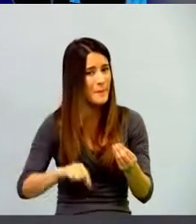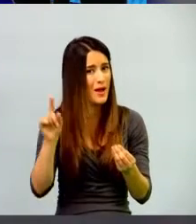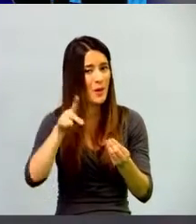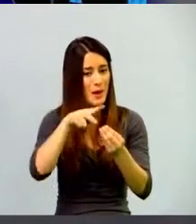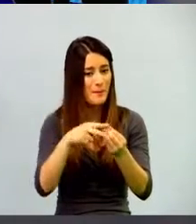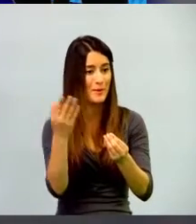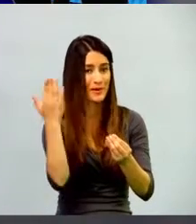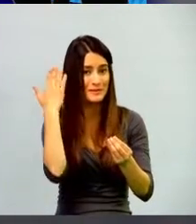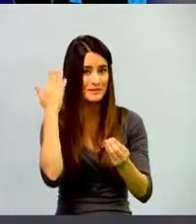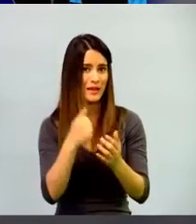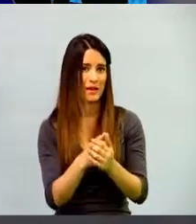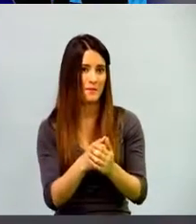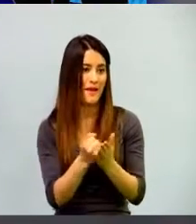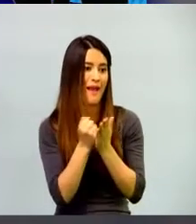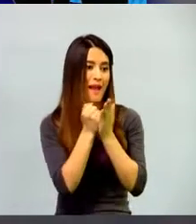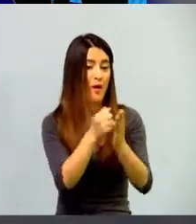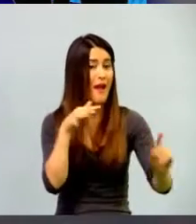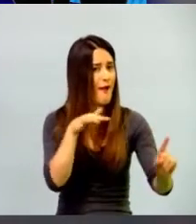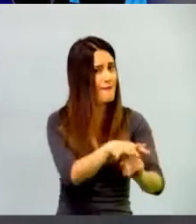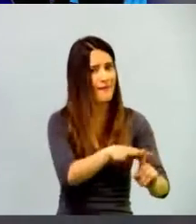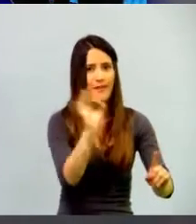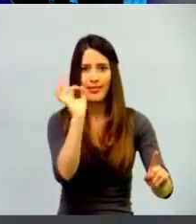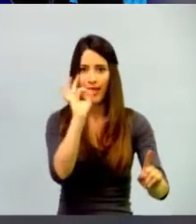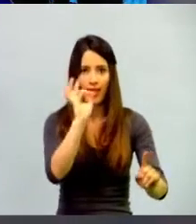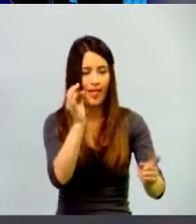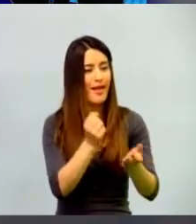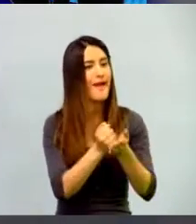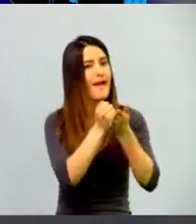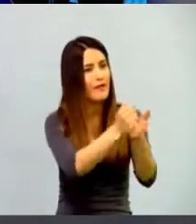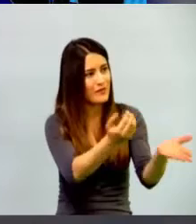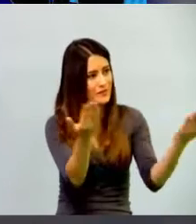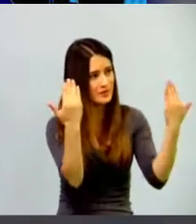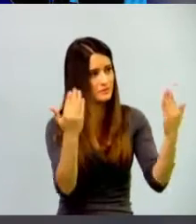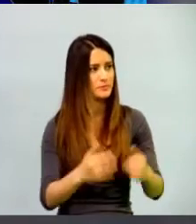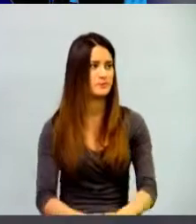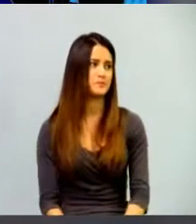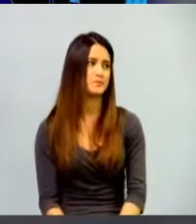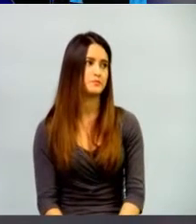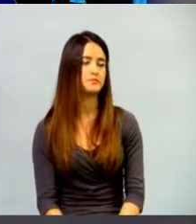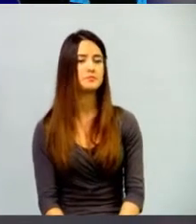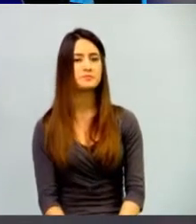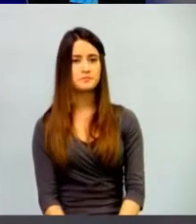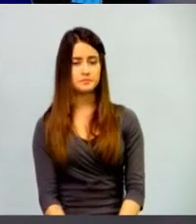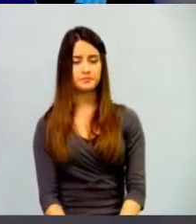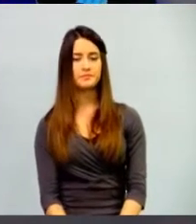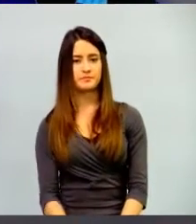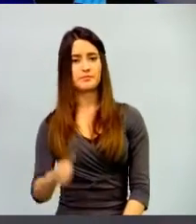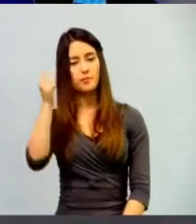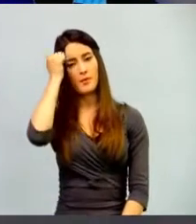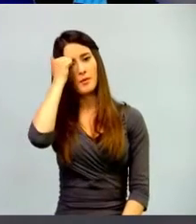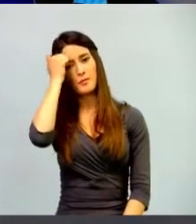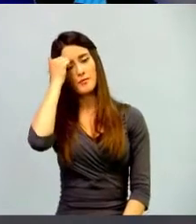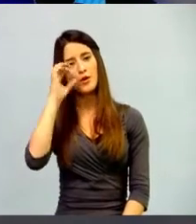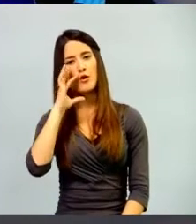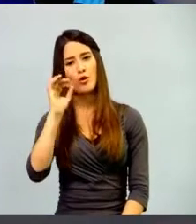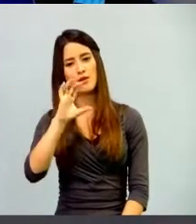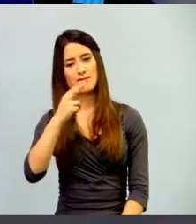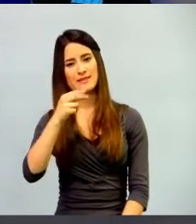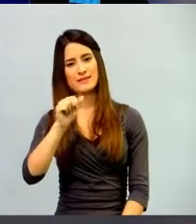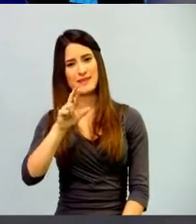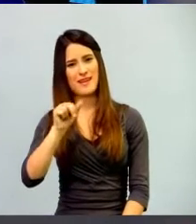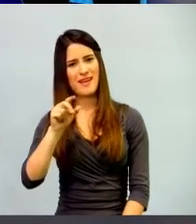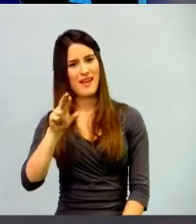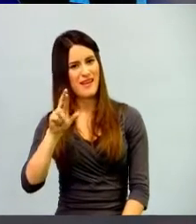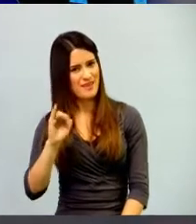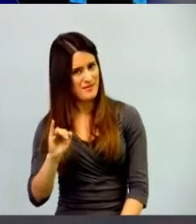no complicadores de la vida, son facilitadores. El profesor Charari y usted han tocado